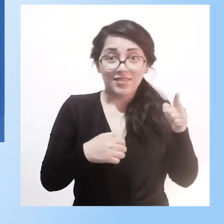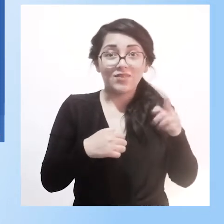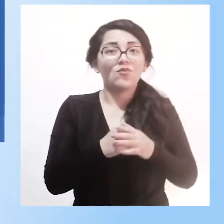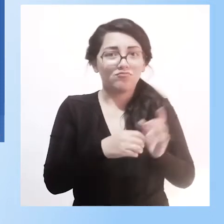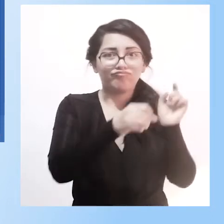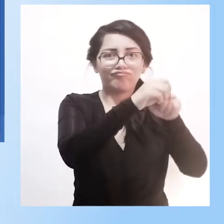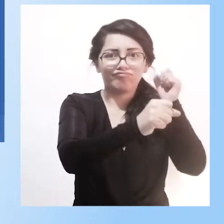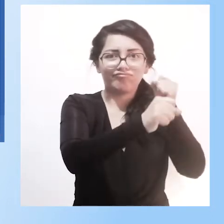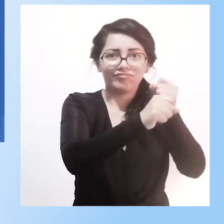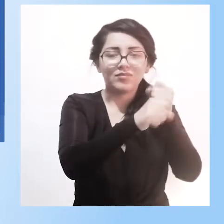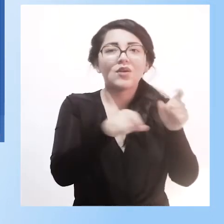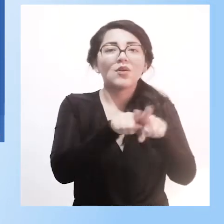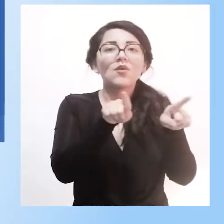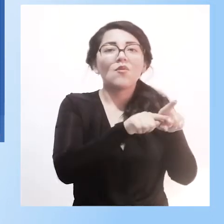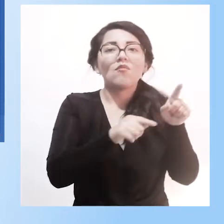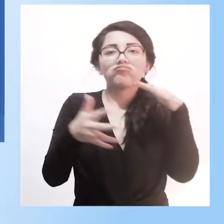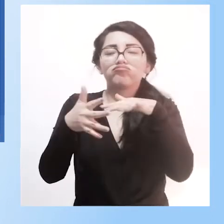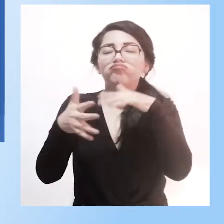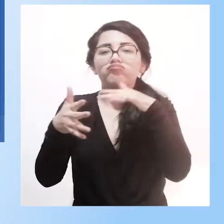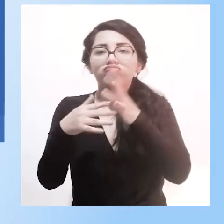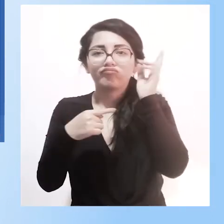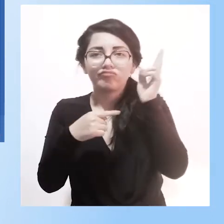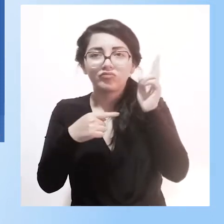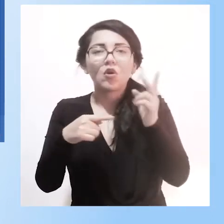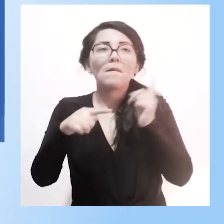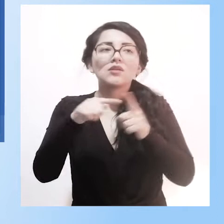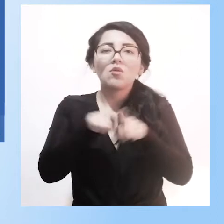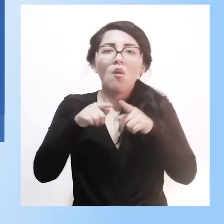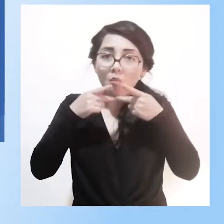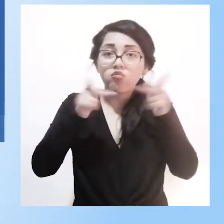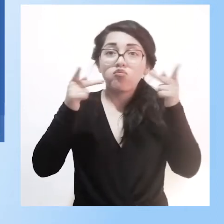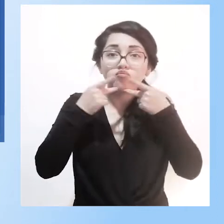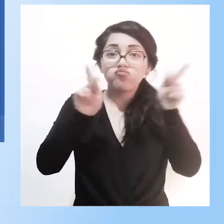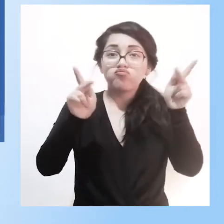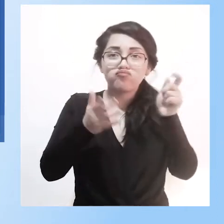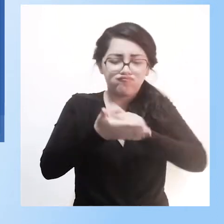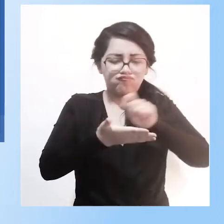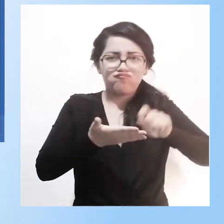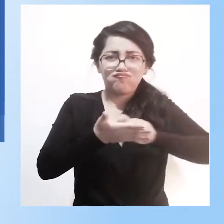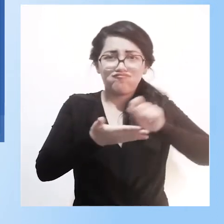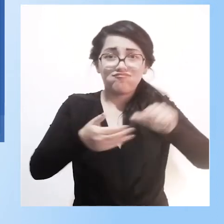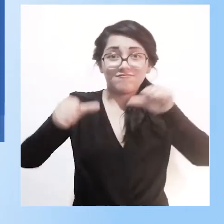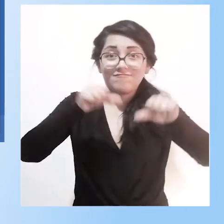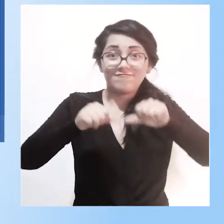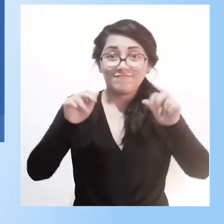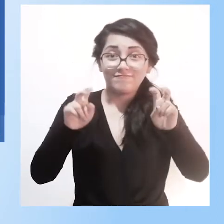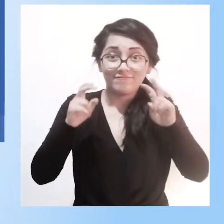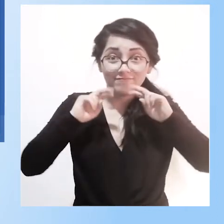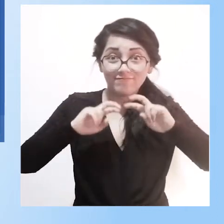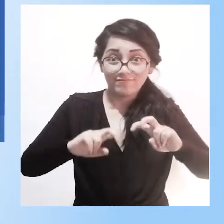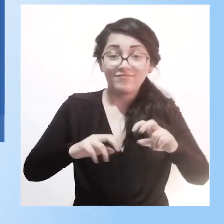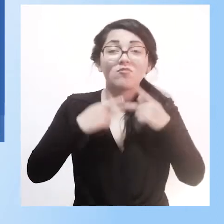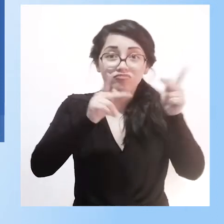profesor en formación docente. Registra publicaciones técnicas variadas. Registra actividad internacional cumplida en el ejercicio de sus